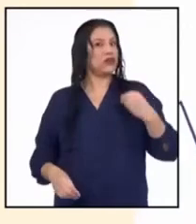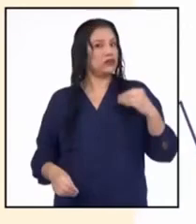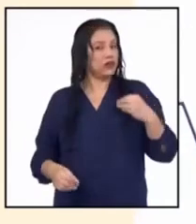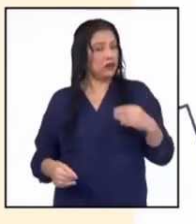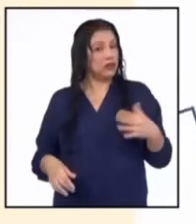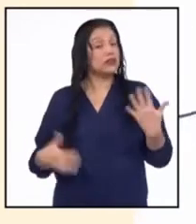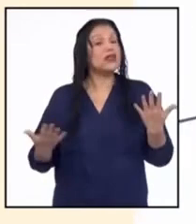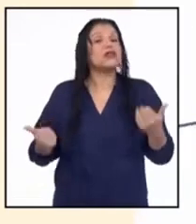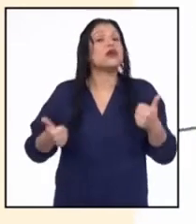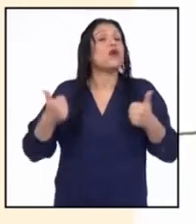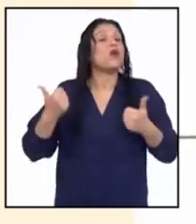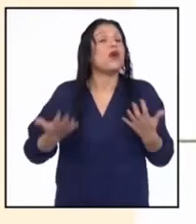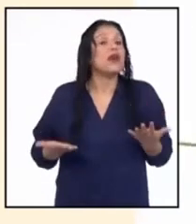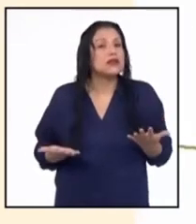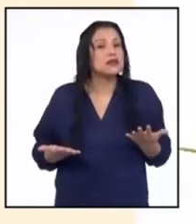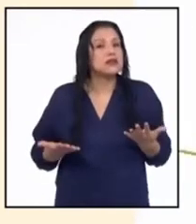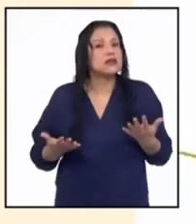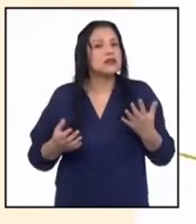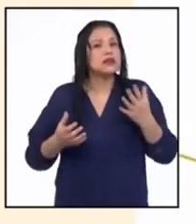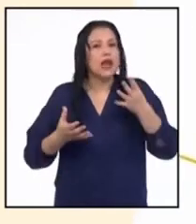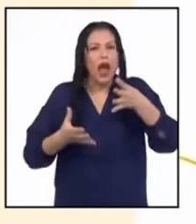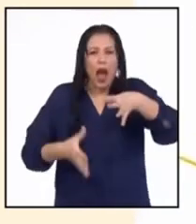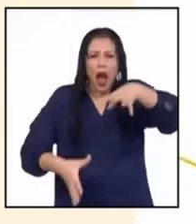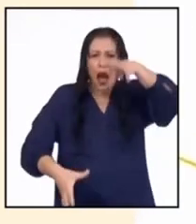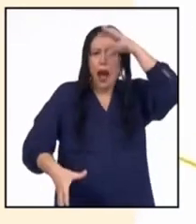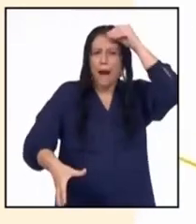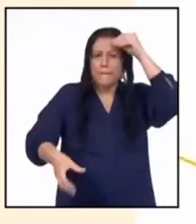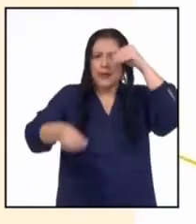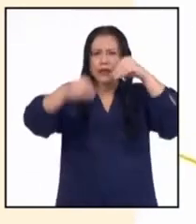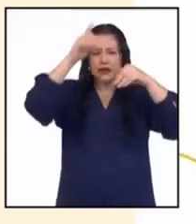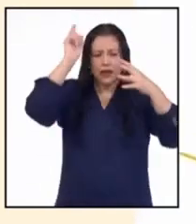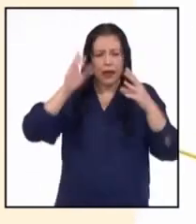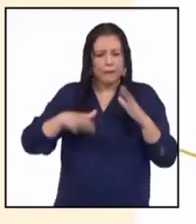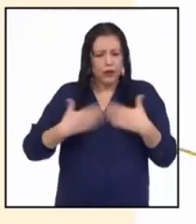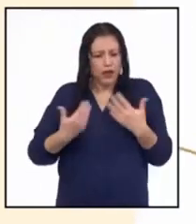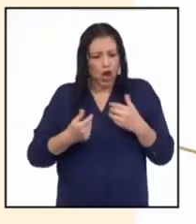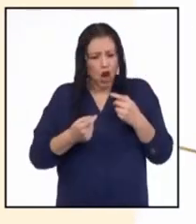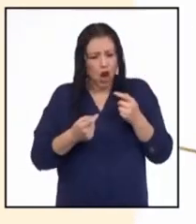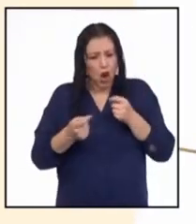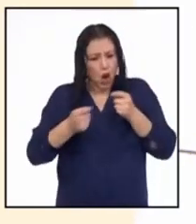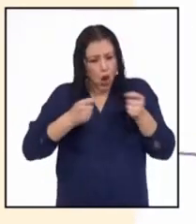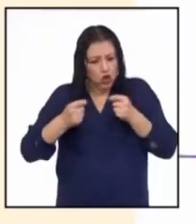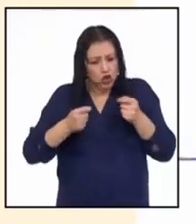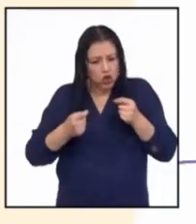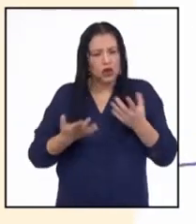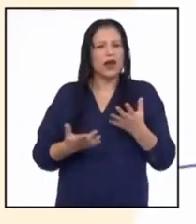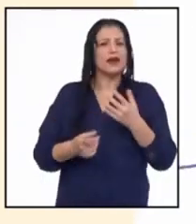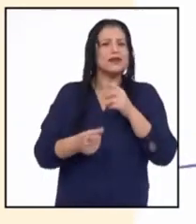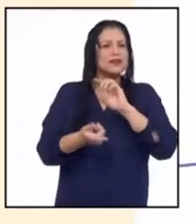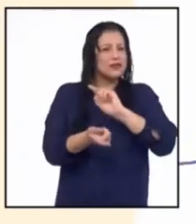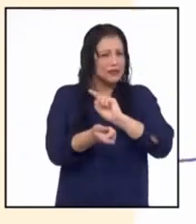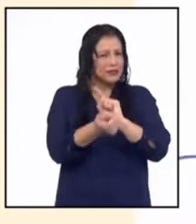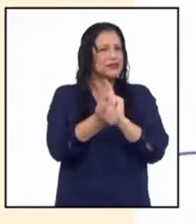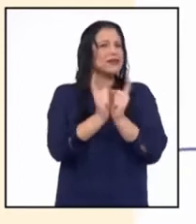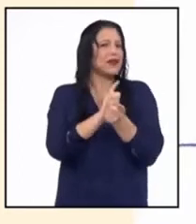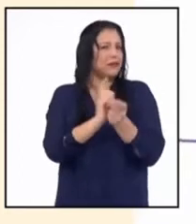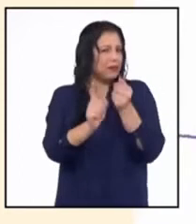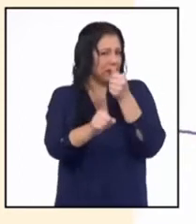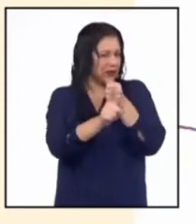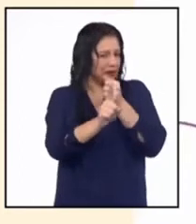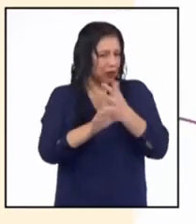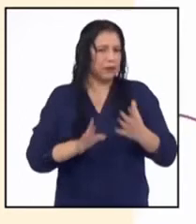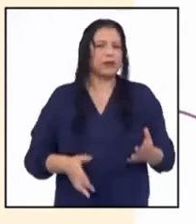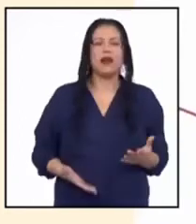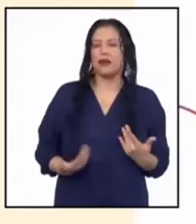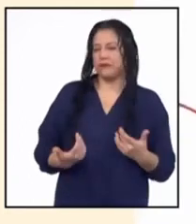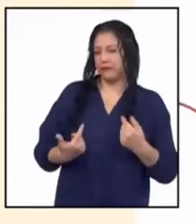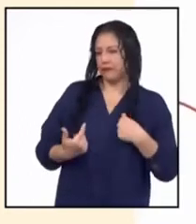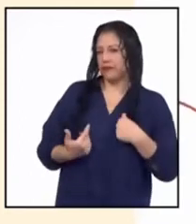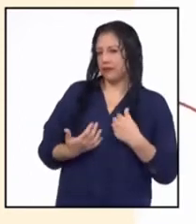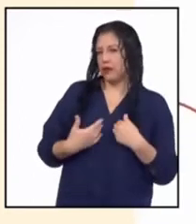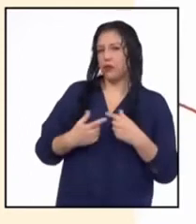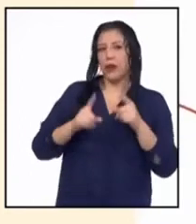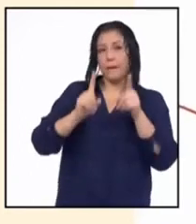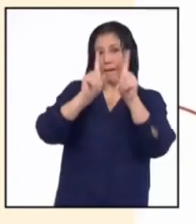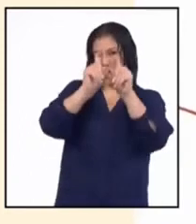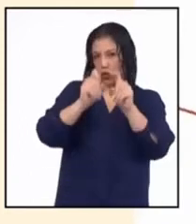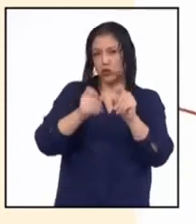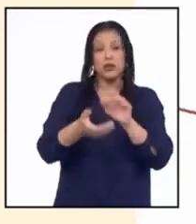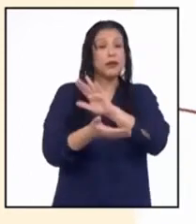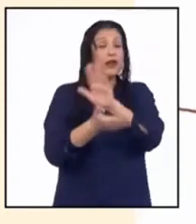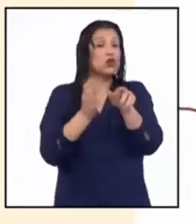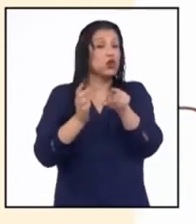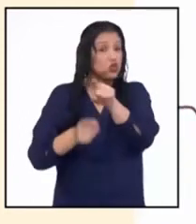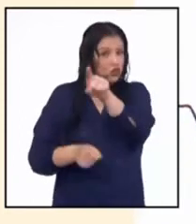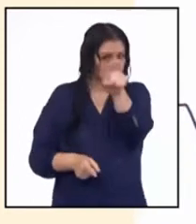adolescencia es, pues, aprender a gestionar dichos cambios. Tengo una pregunta para todas y todos ustedes en sus